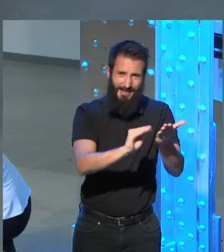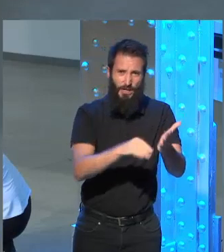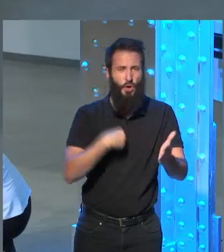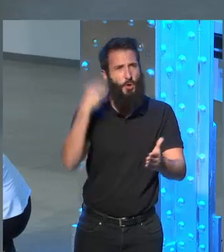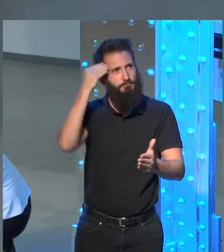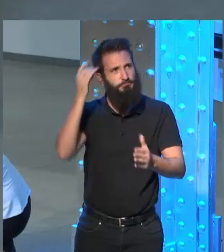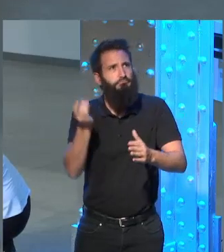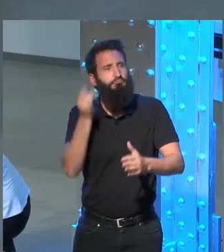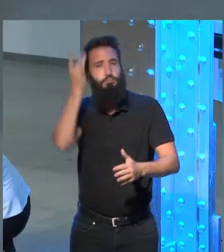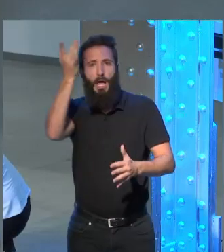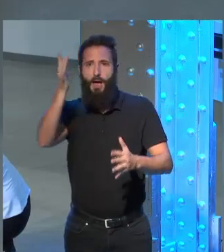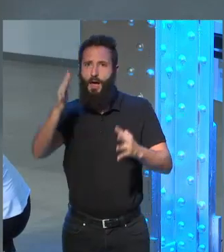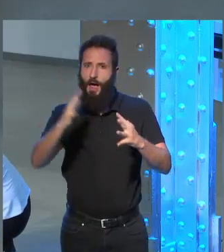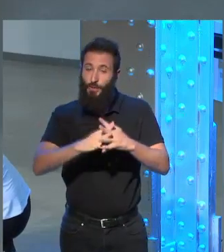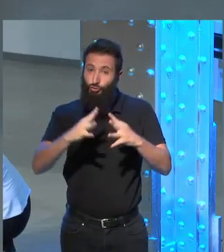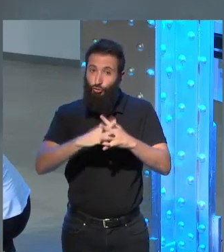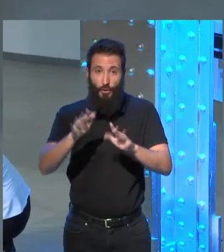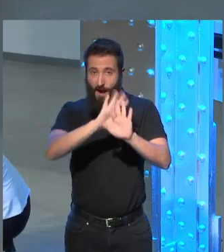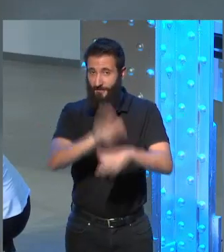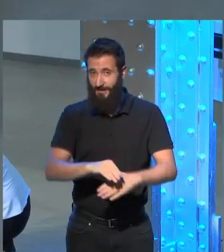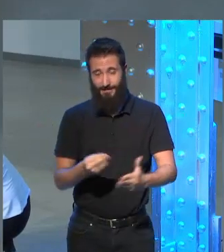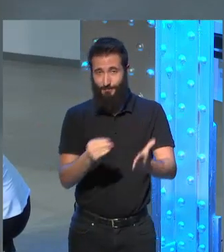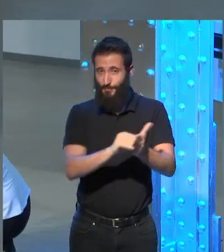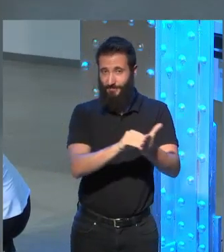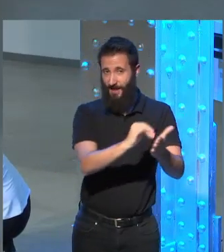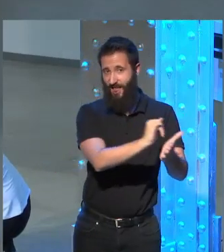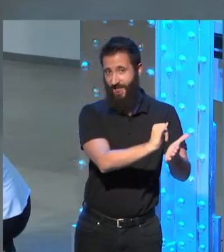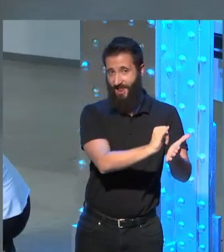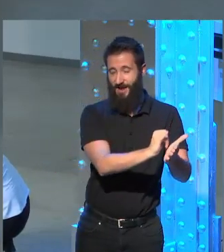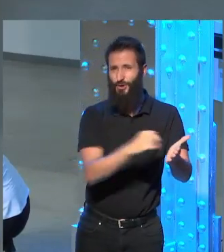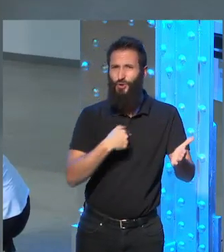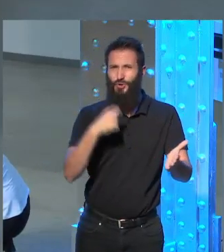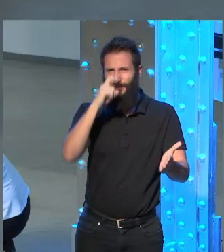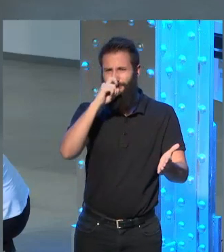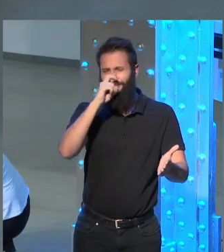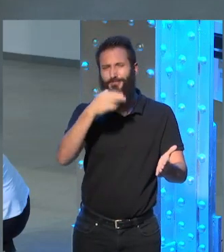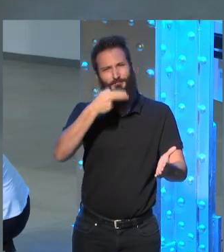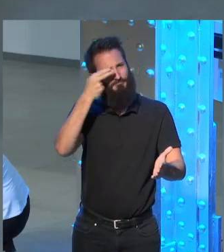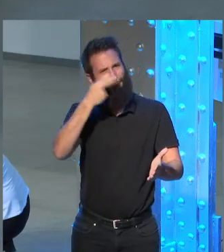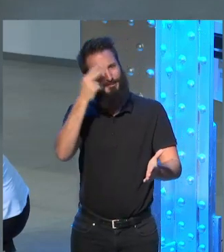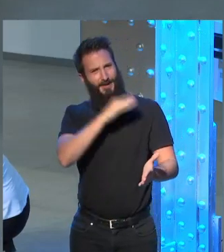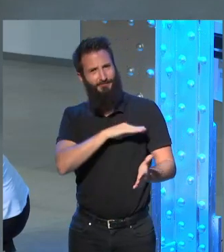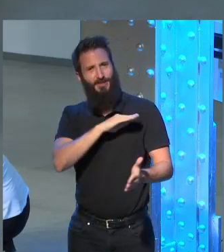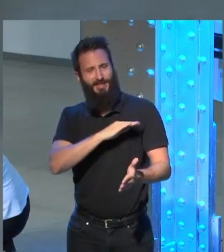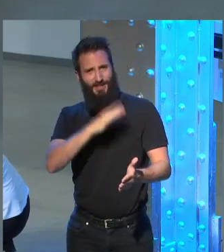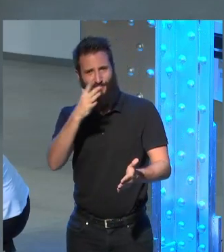estructura que finalmente tiene el libro pero fue muy muy interesante ver cómo